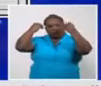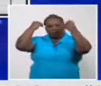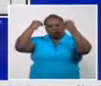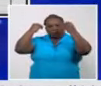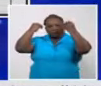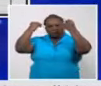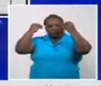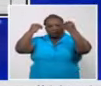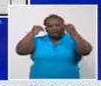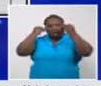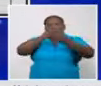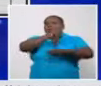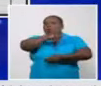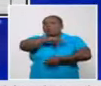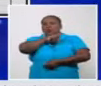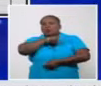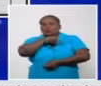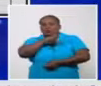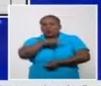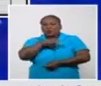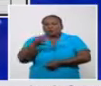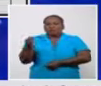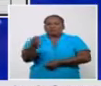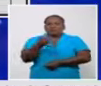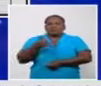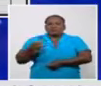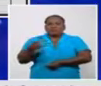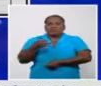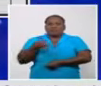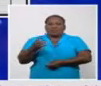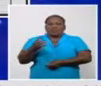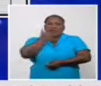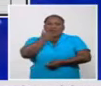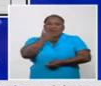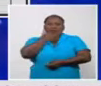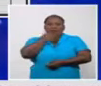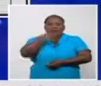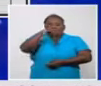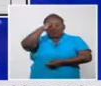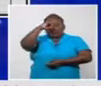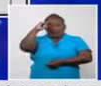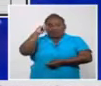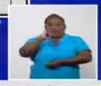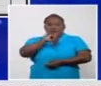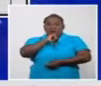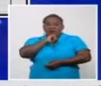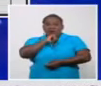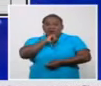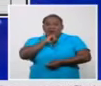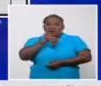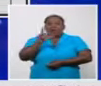cotorro con el municipio más afectado San Antonio de los Baños Larisa